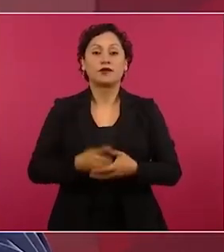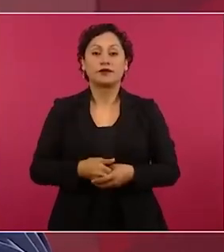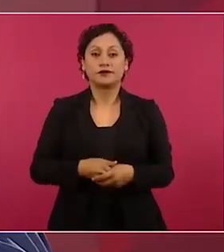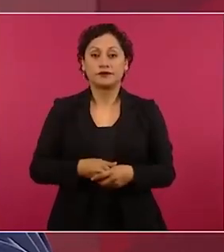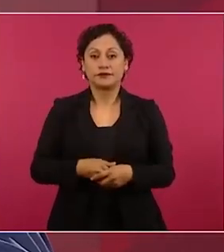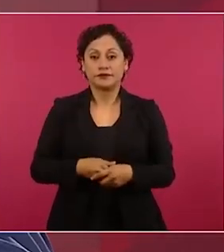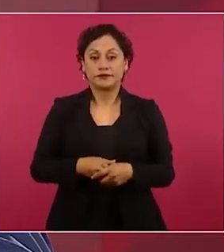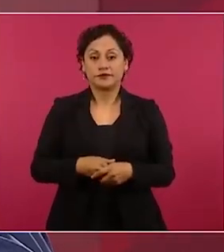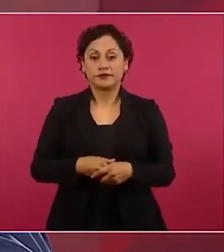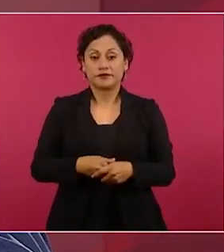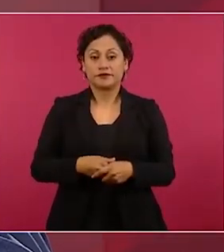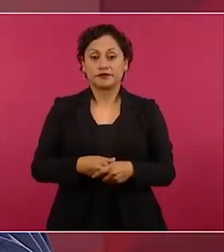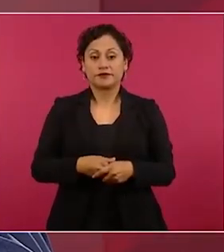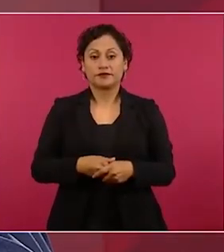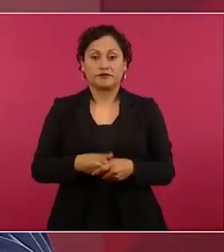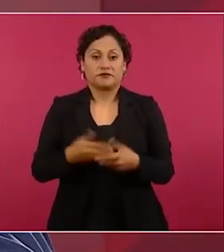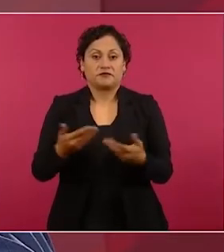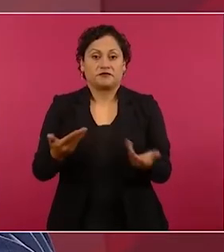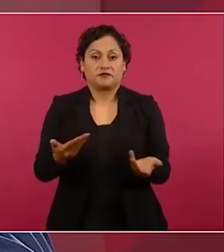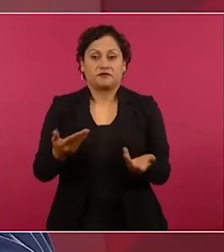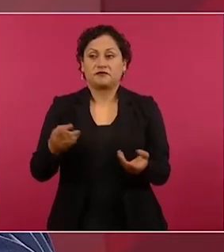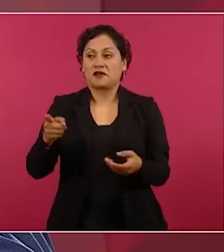como florero,